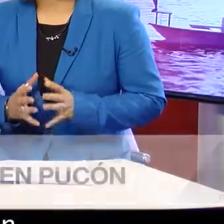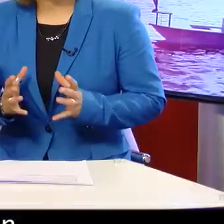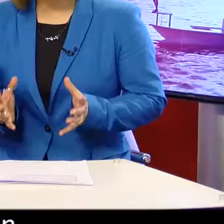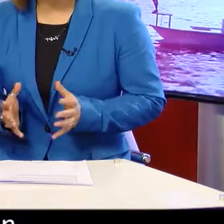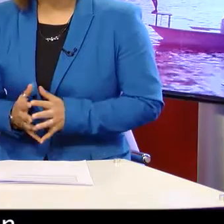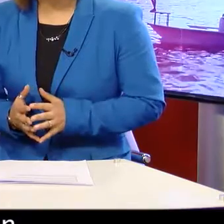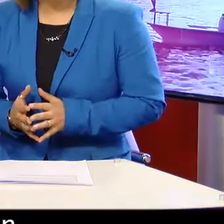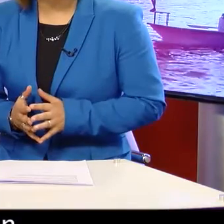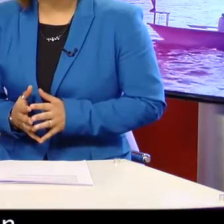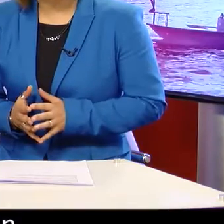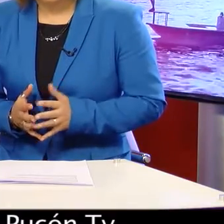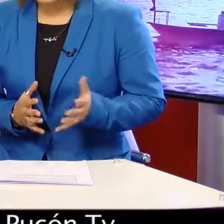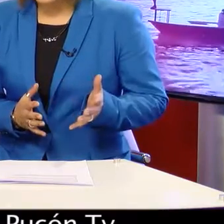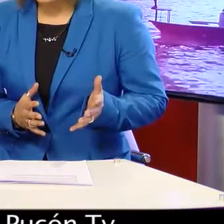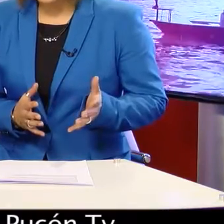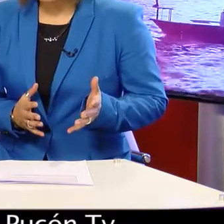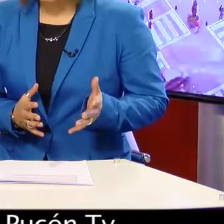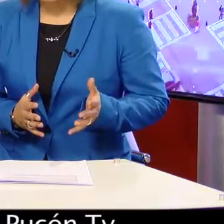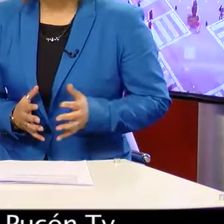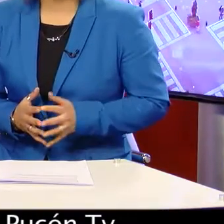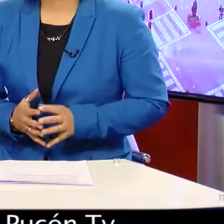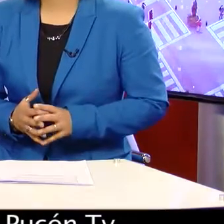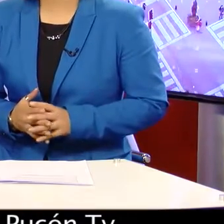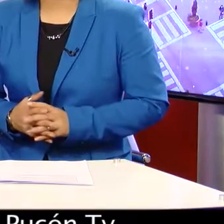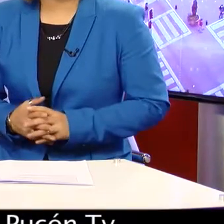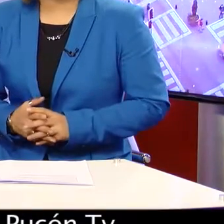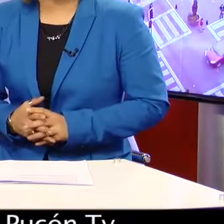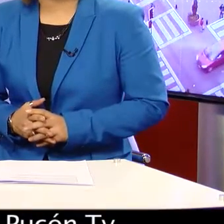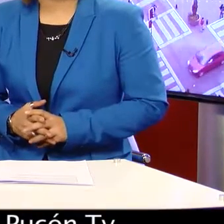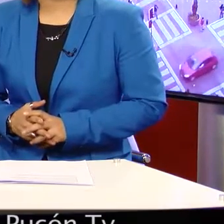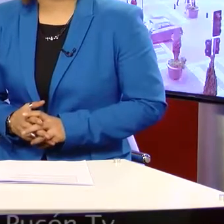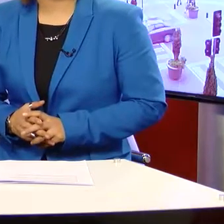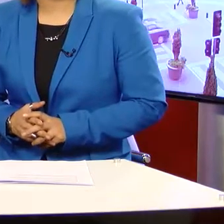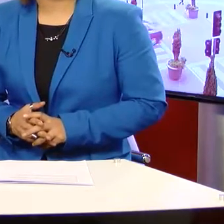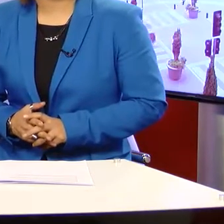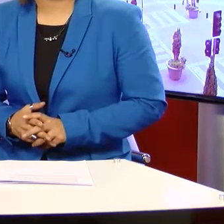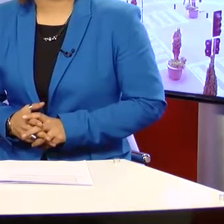son parte de este plan. ¿De qué se trata? Nos cuenta Pucón TV.